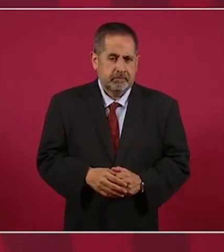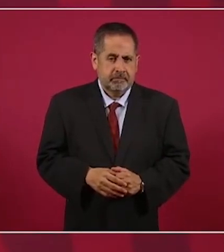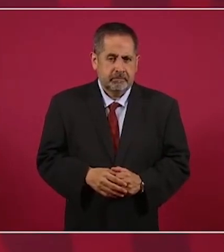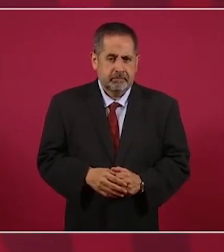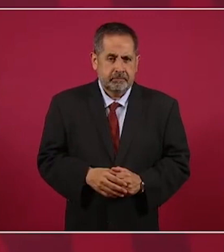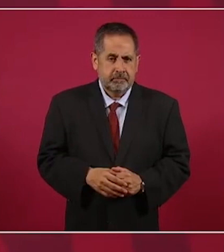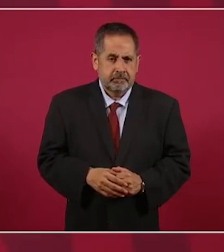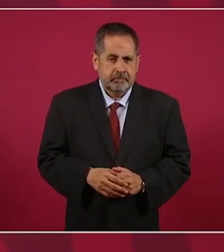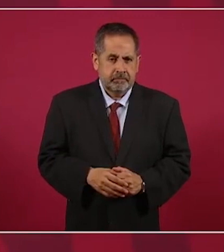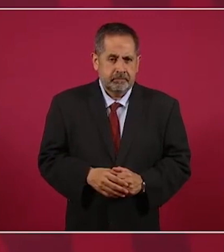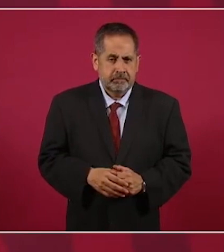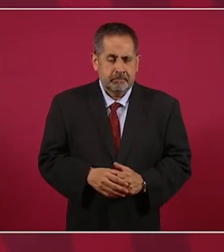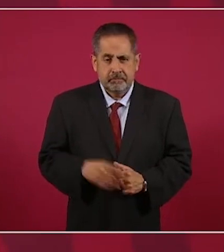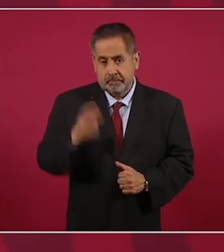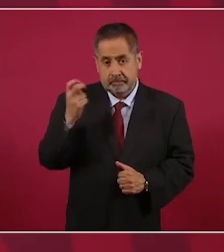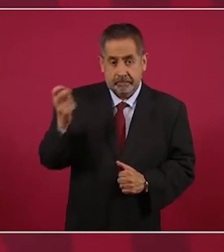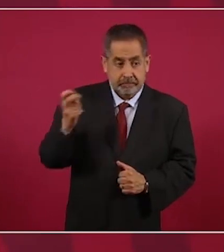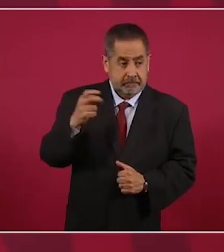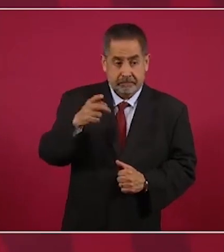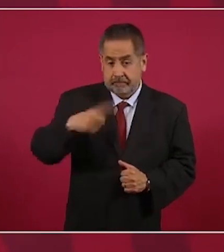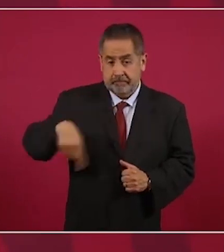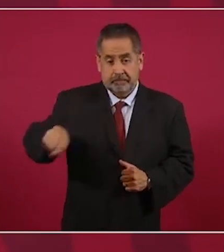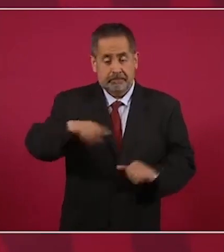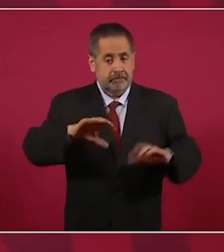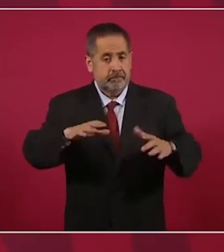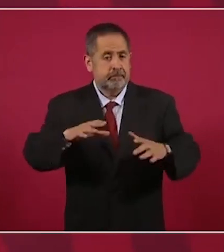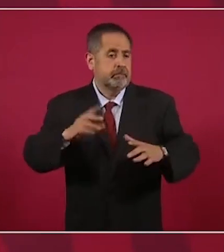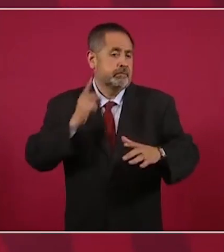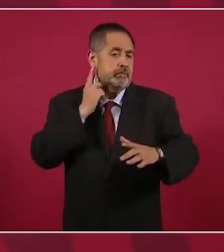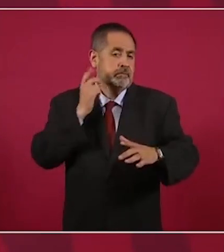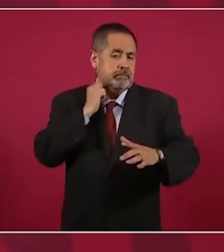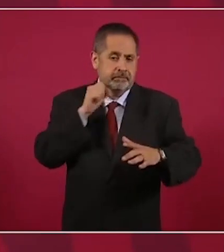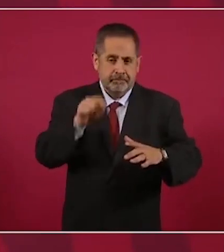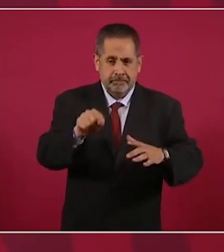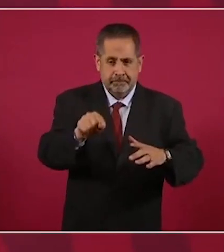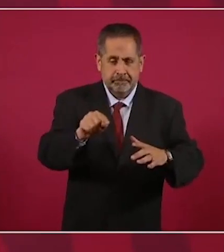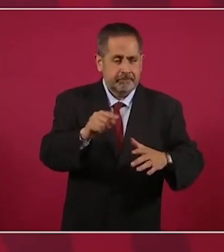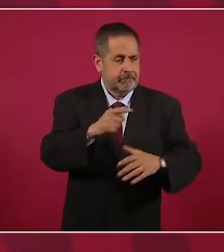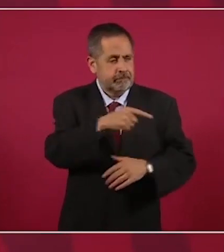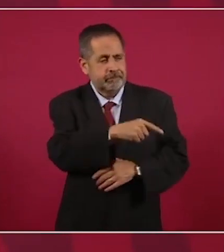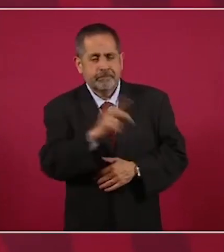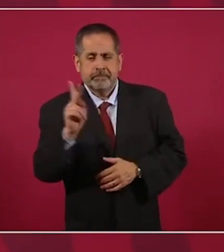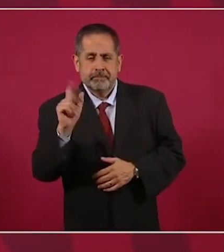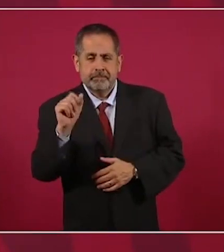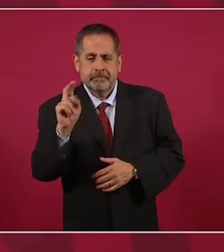Pues estos legisladores del PAN